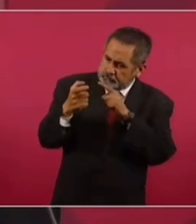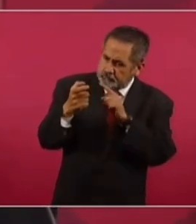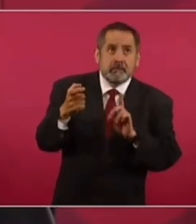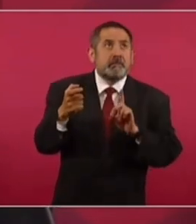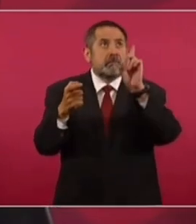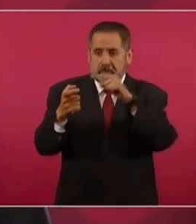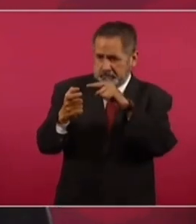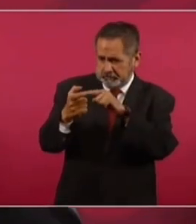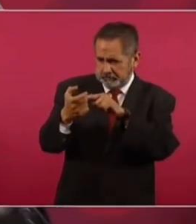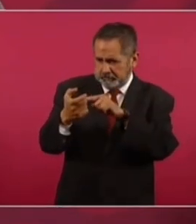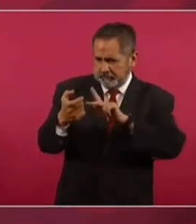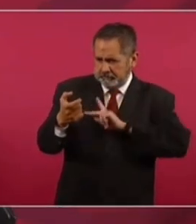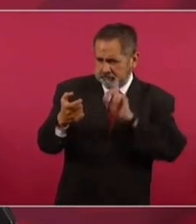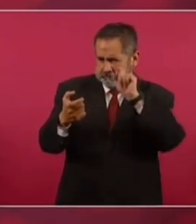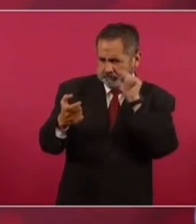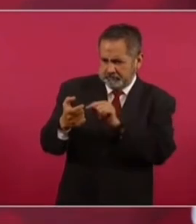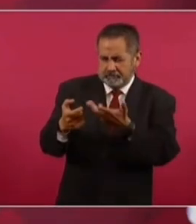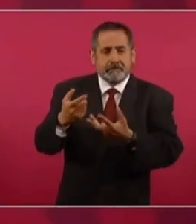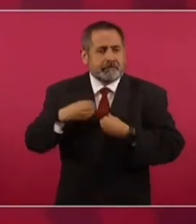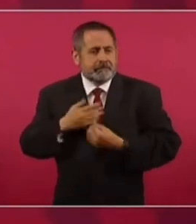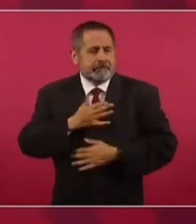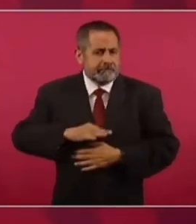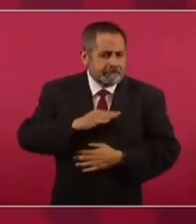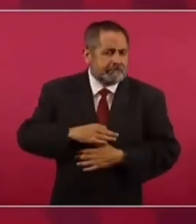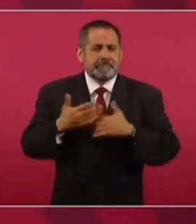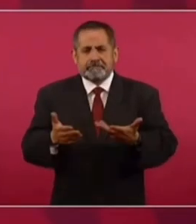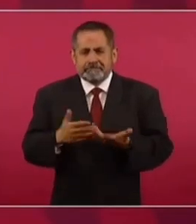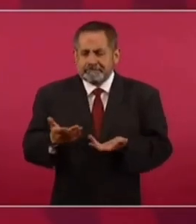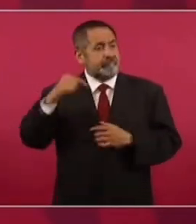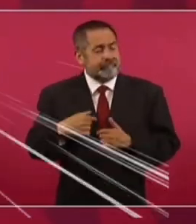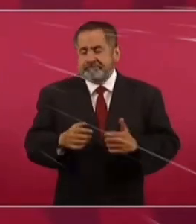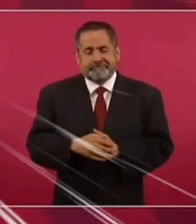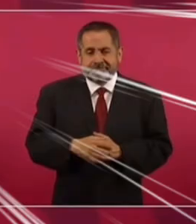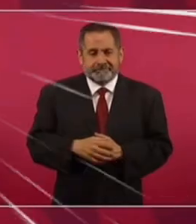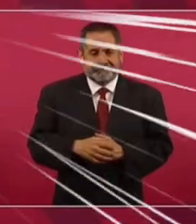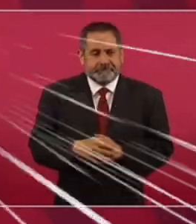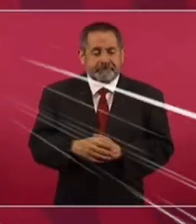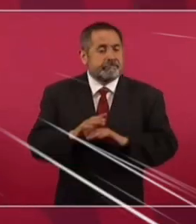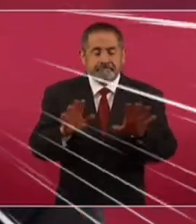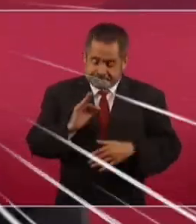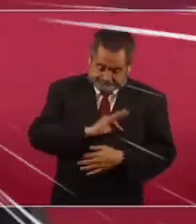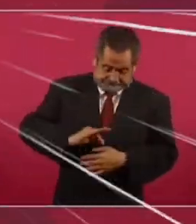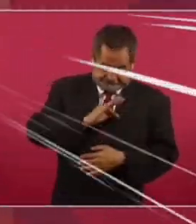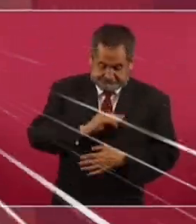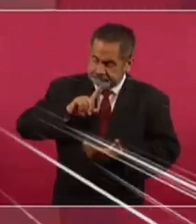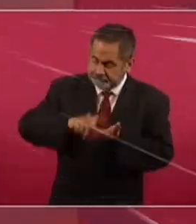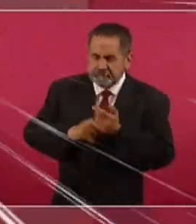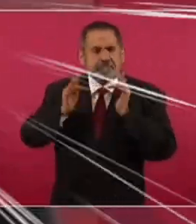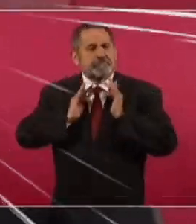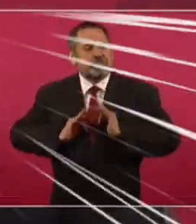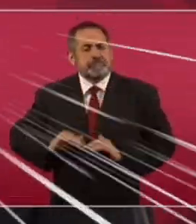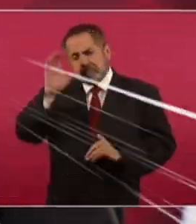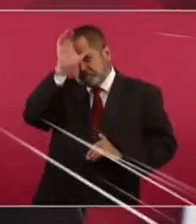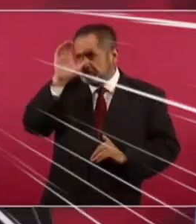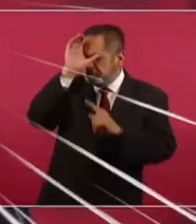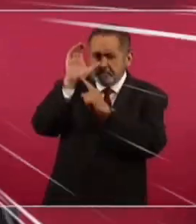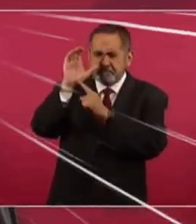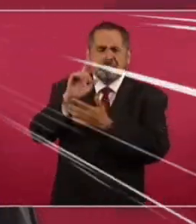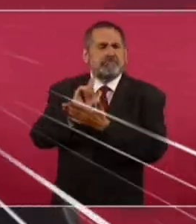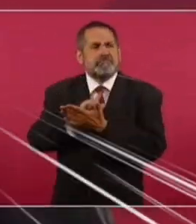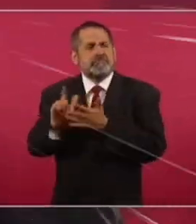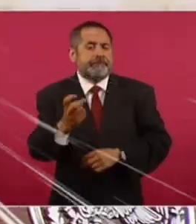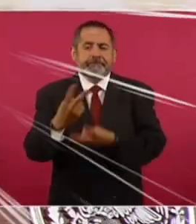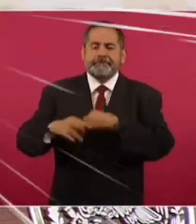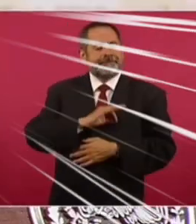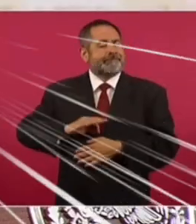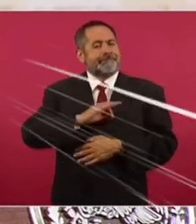que piensan que la felicidad es el dinero, que la felicidad es lo material. La felicidad es estar bien con uno mismo, estar bien con nuestra conciencia, y estar bien con